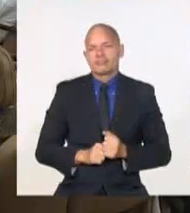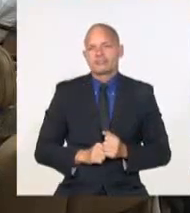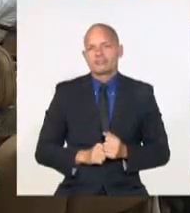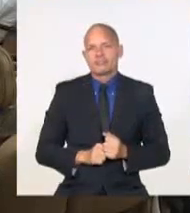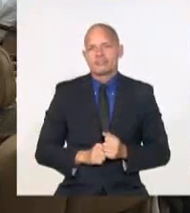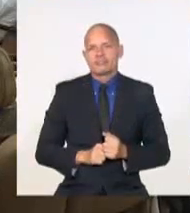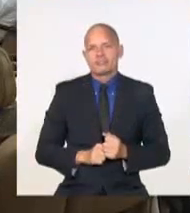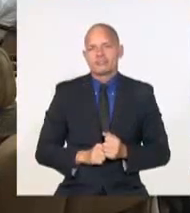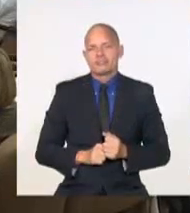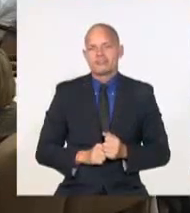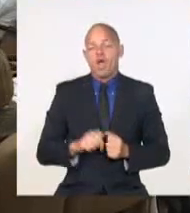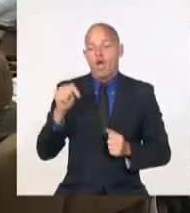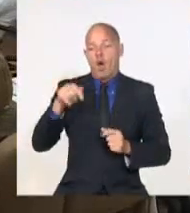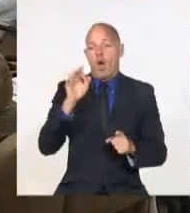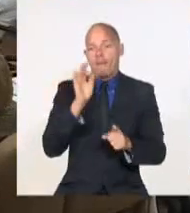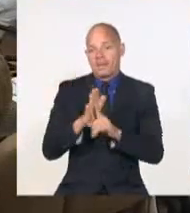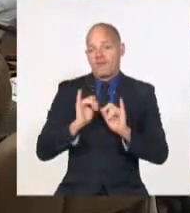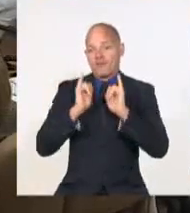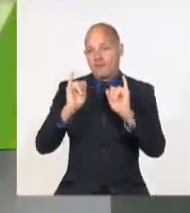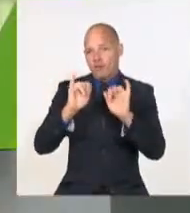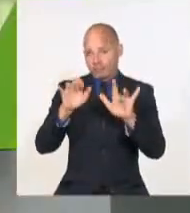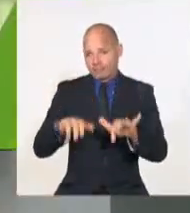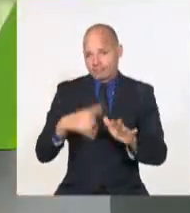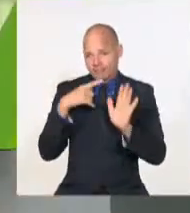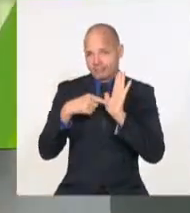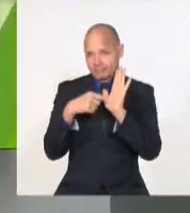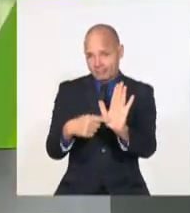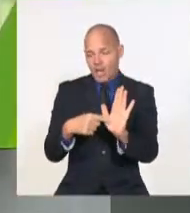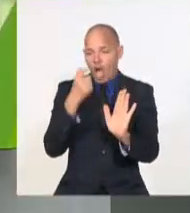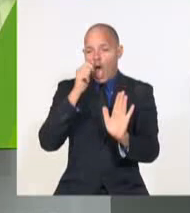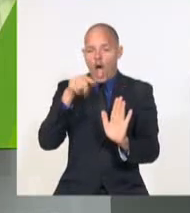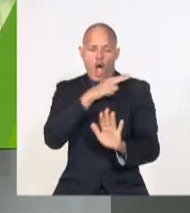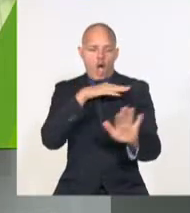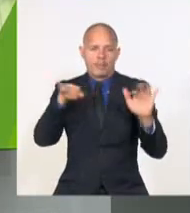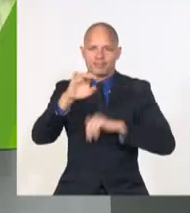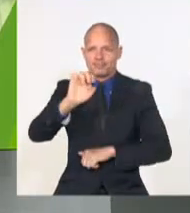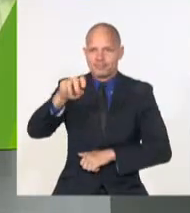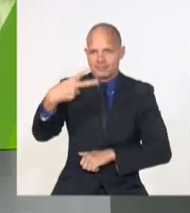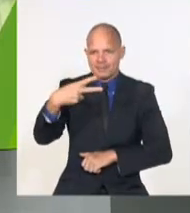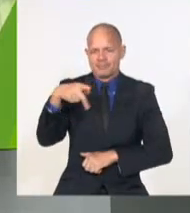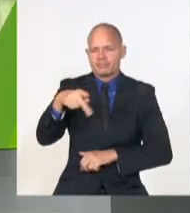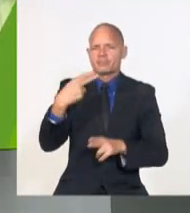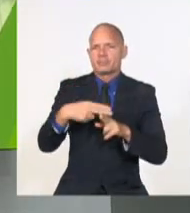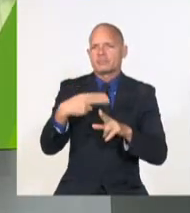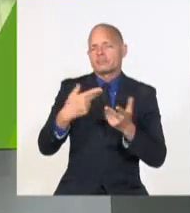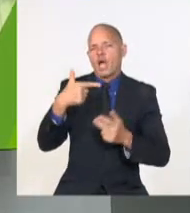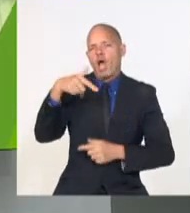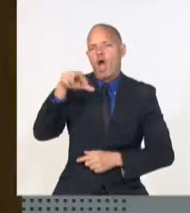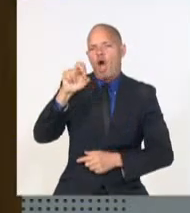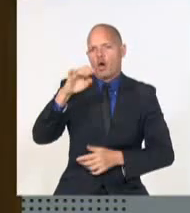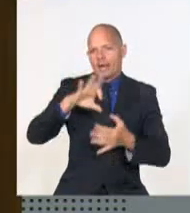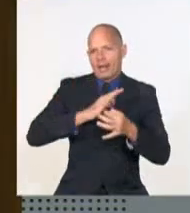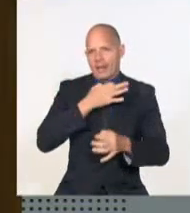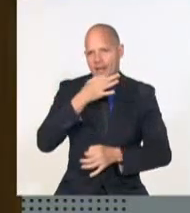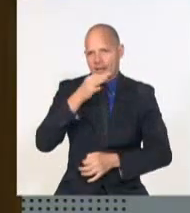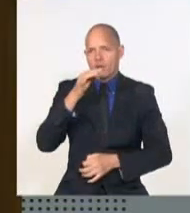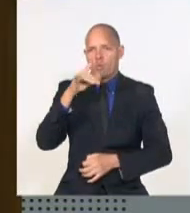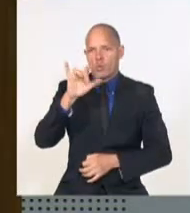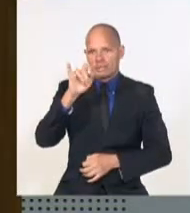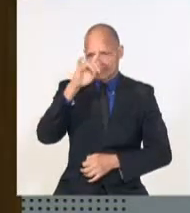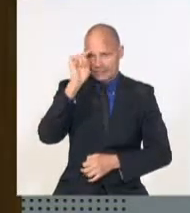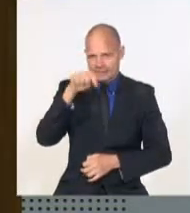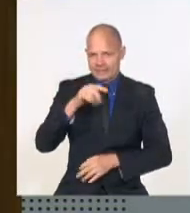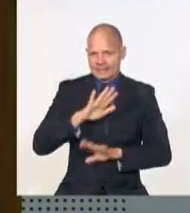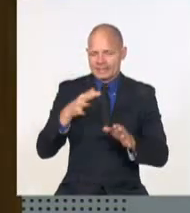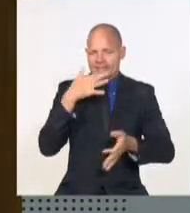Al presentar el informe al plenario, el viceprimer ministro de la República de Cuba, Jorge Luis Tapia Fonseca, señaló que la mirada